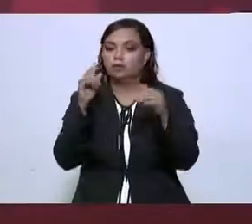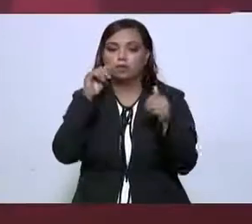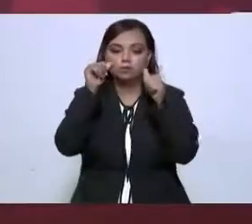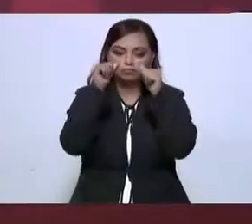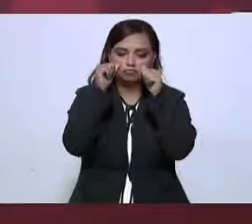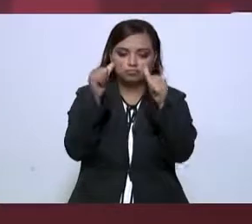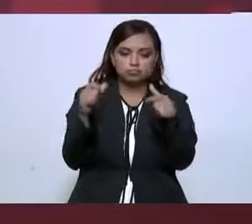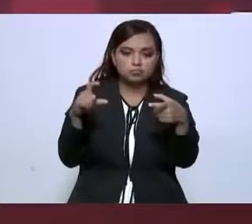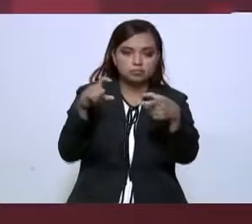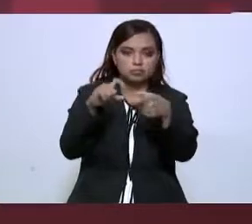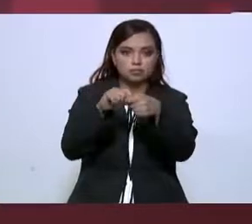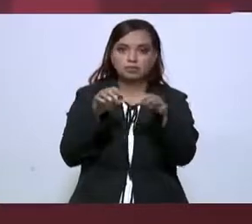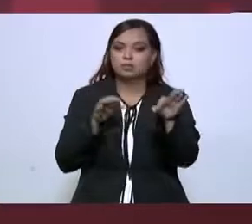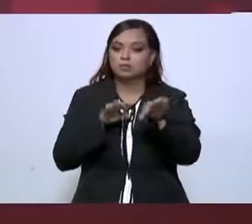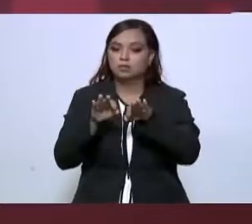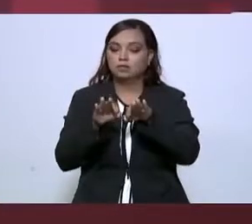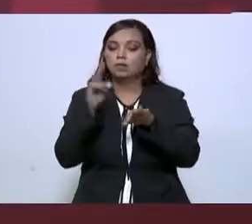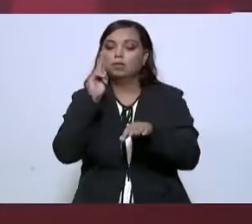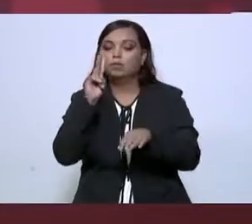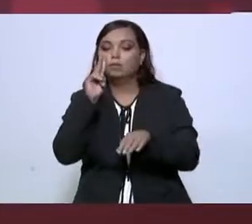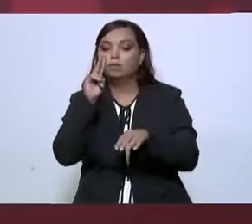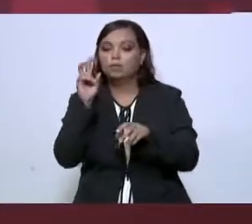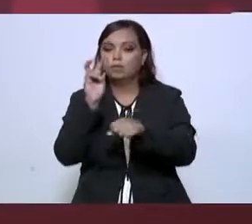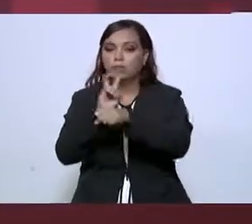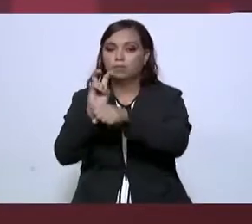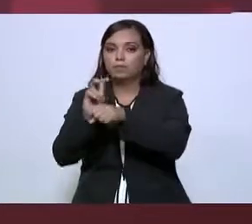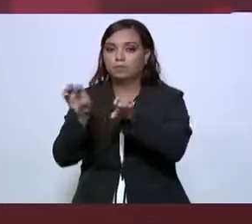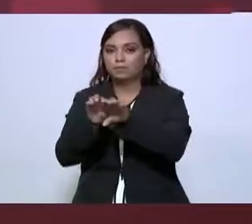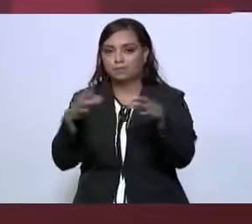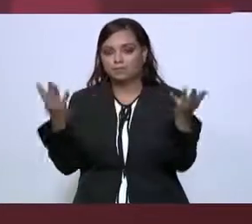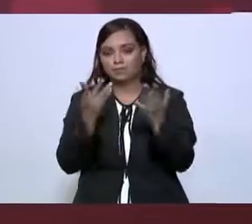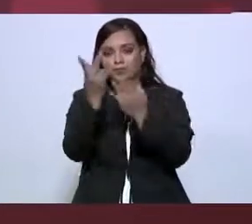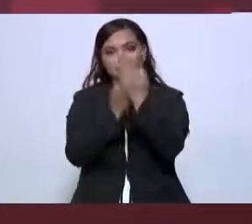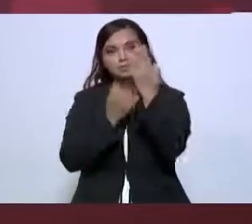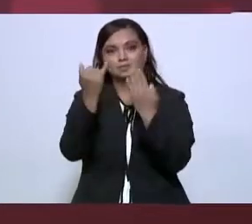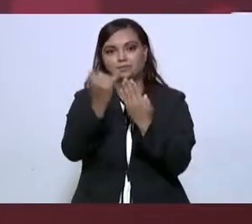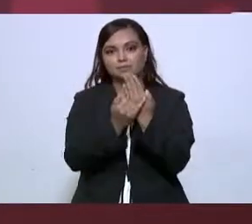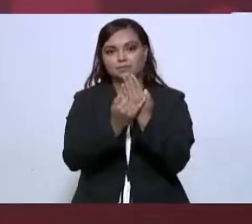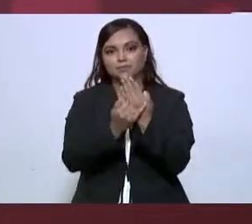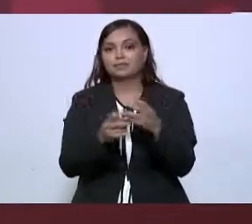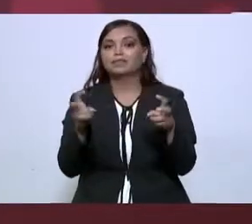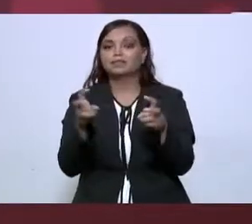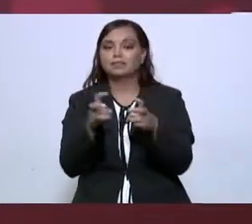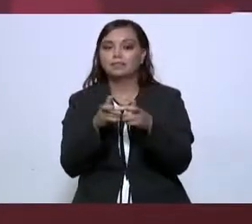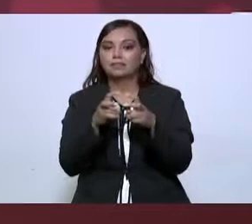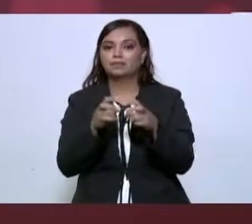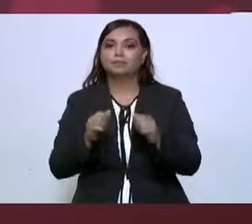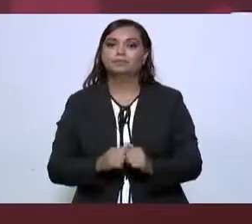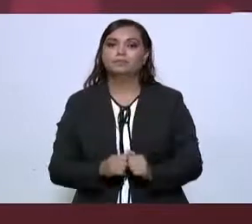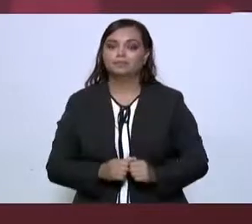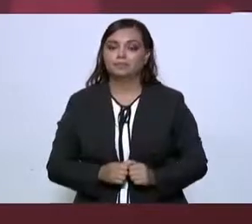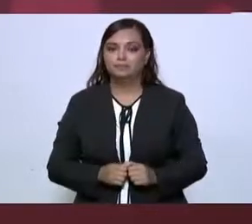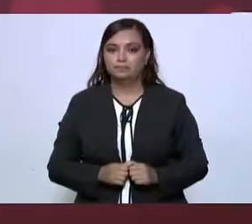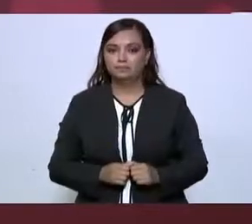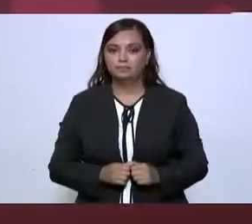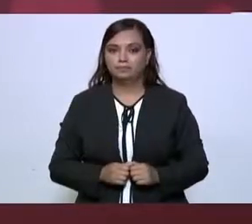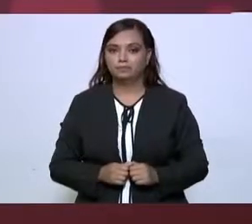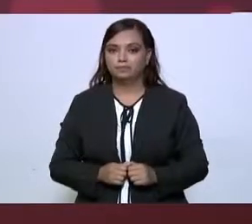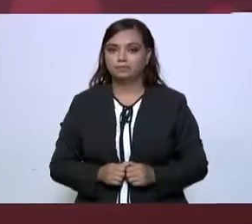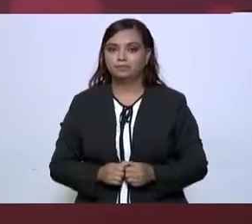al pendiente de que se lleve a cabo este proyecto ahí en el puerto de Tampico. La que sigue, por favor.